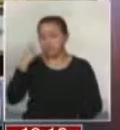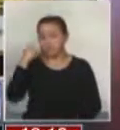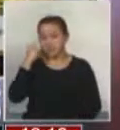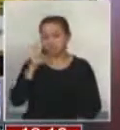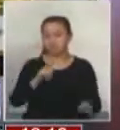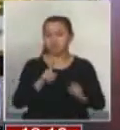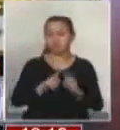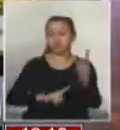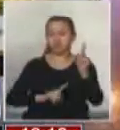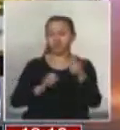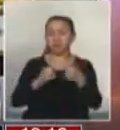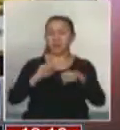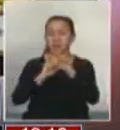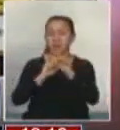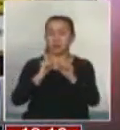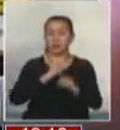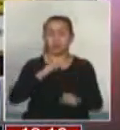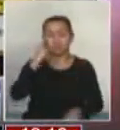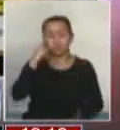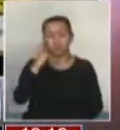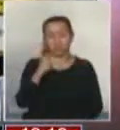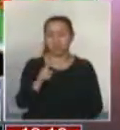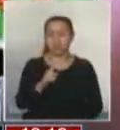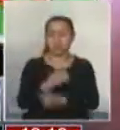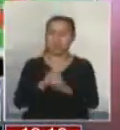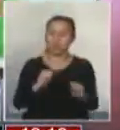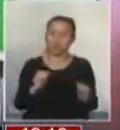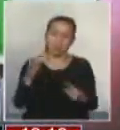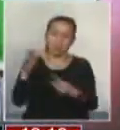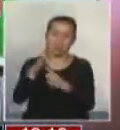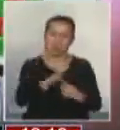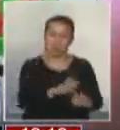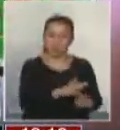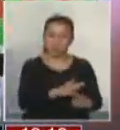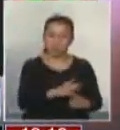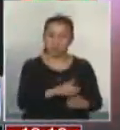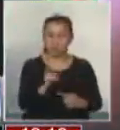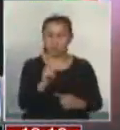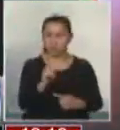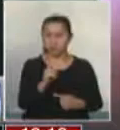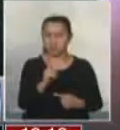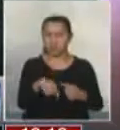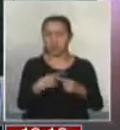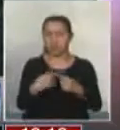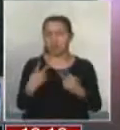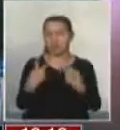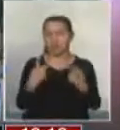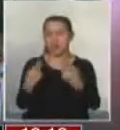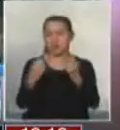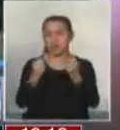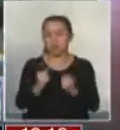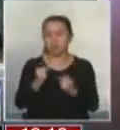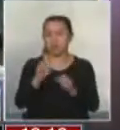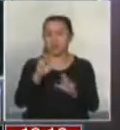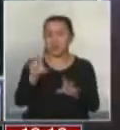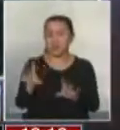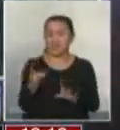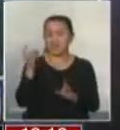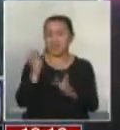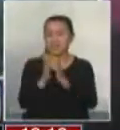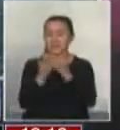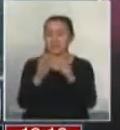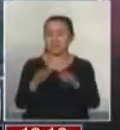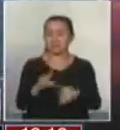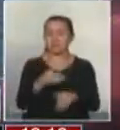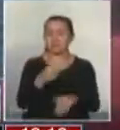prevalecer la idea de que en definitiva no pueda haber una discriminación. Y que en definitiva las parejas van a poder optar, sean del mismo sexo